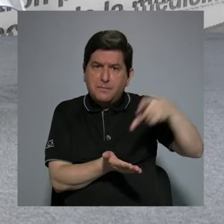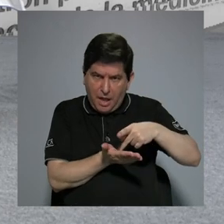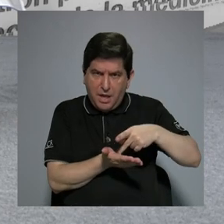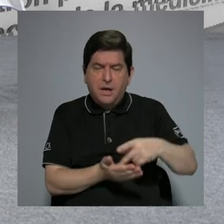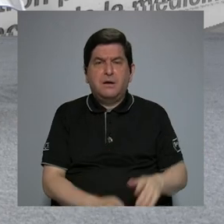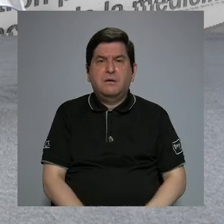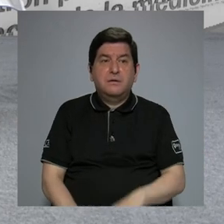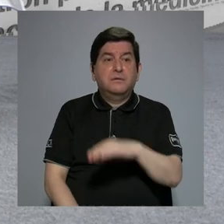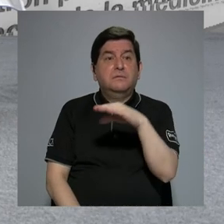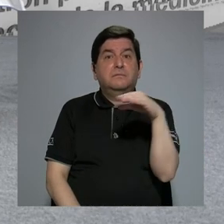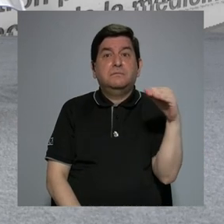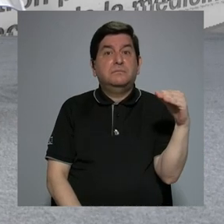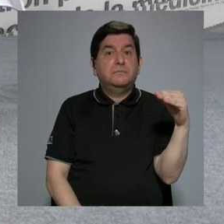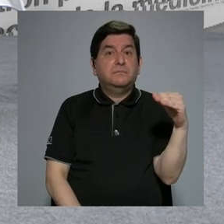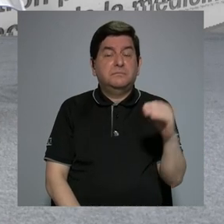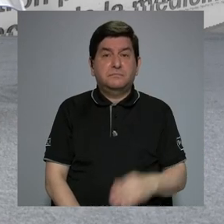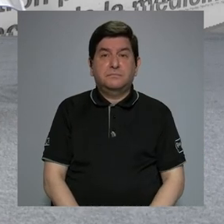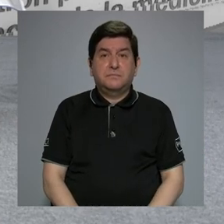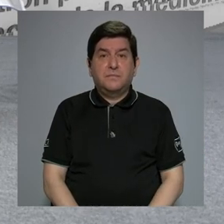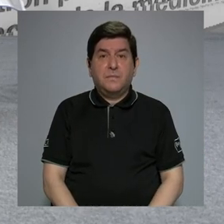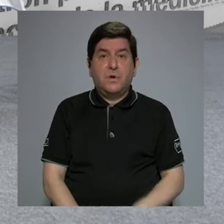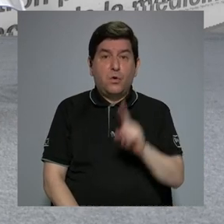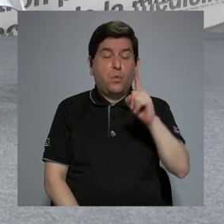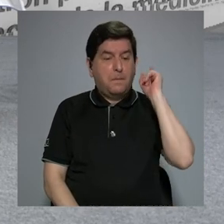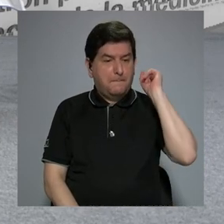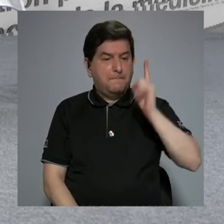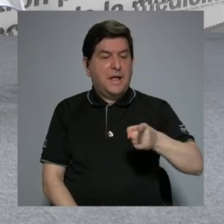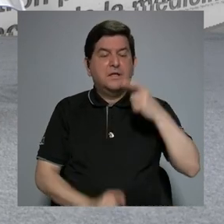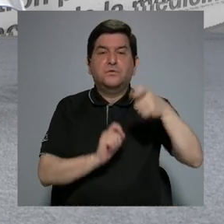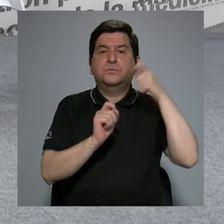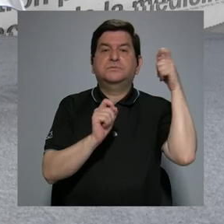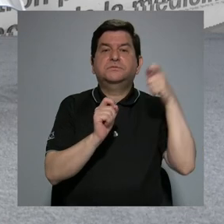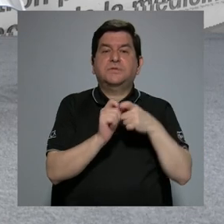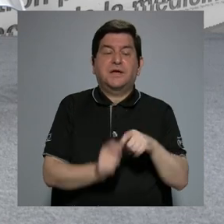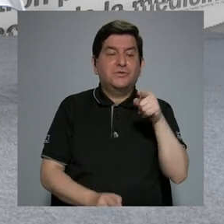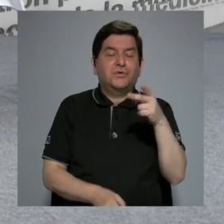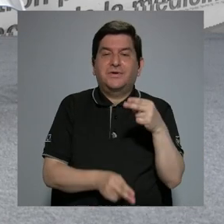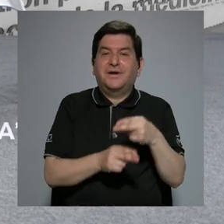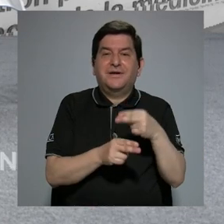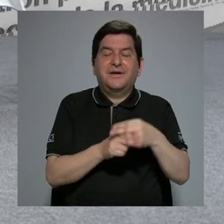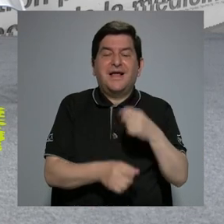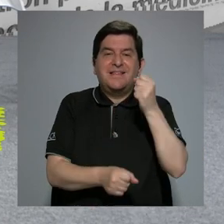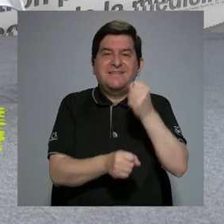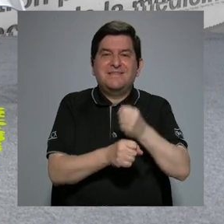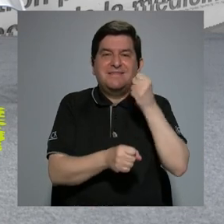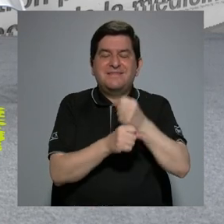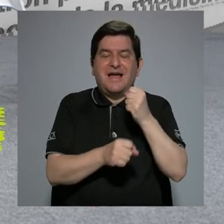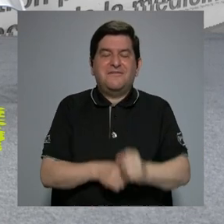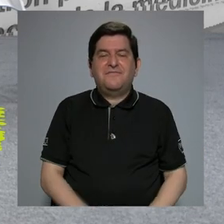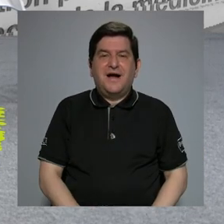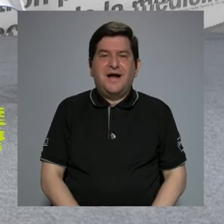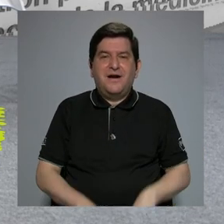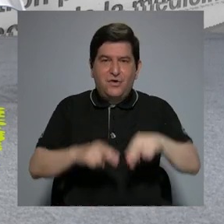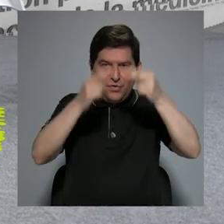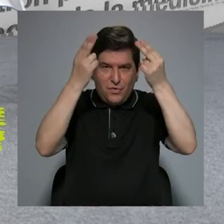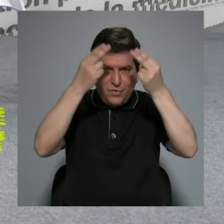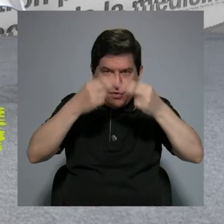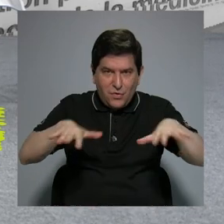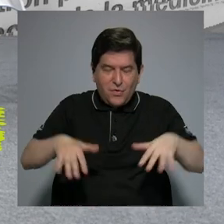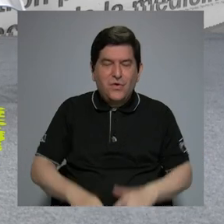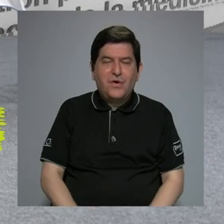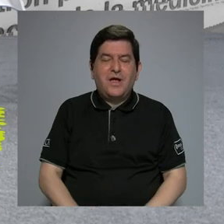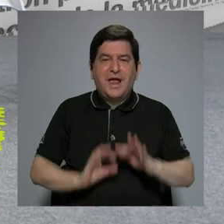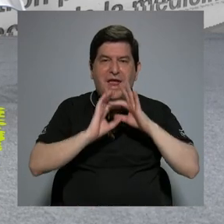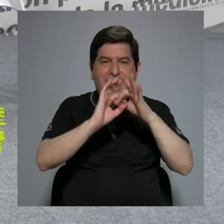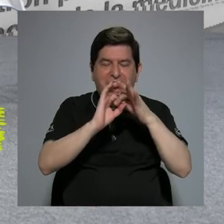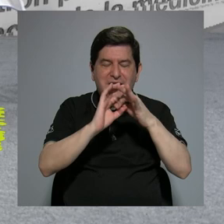y tengo, bueno, una línea de mando. Eso se llama trabajo virtual en relación de dependencia.